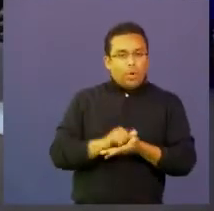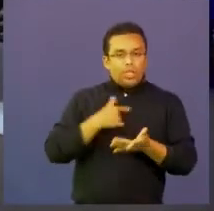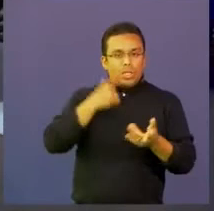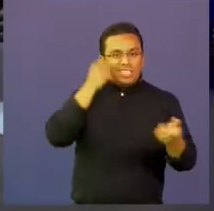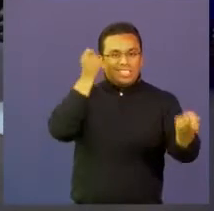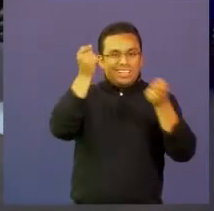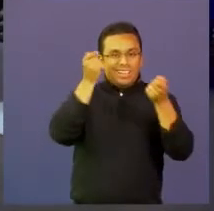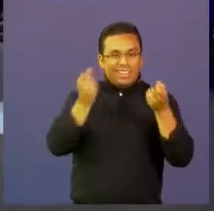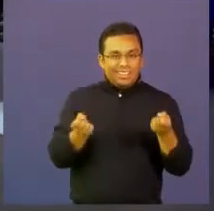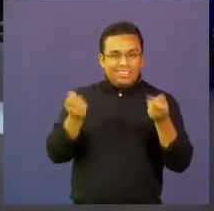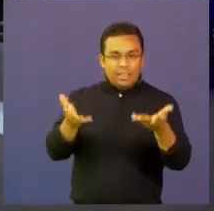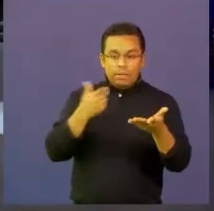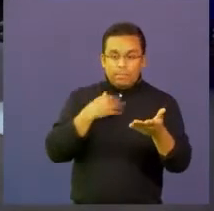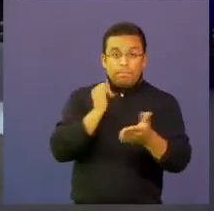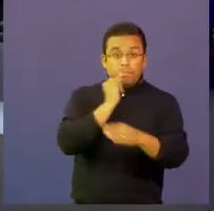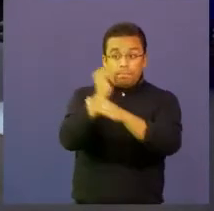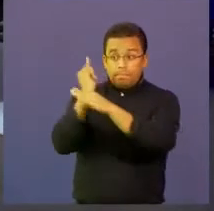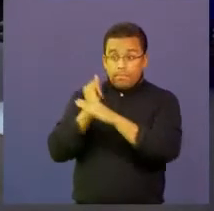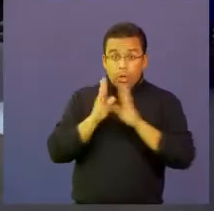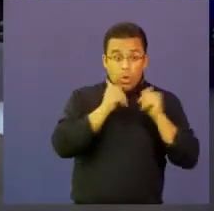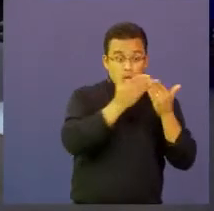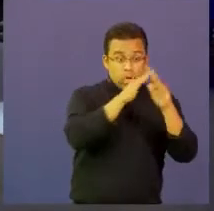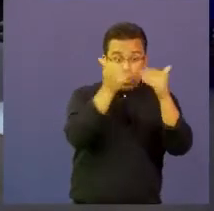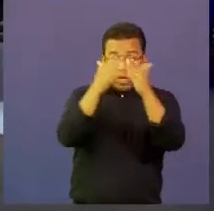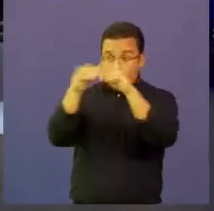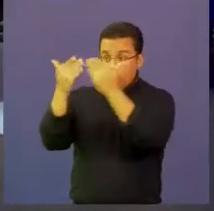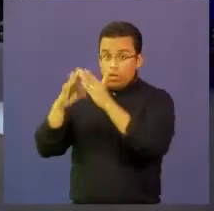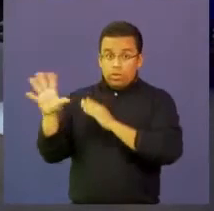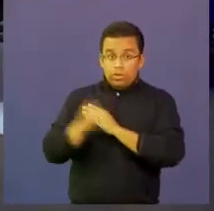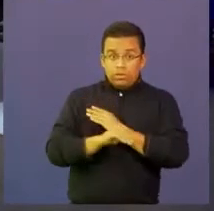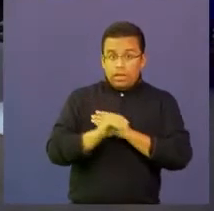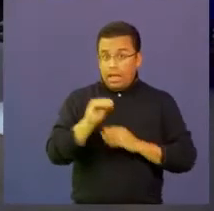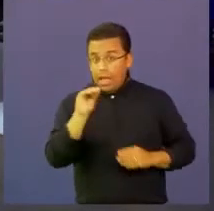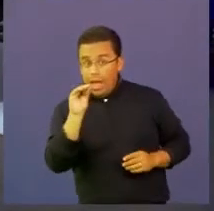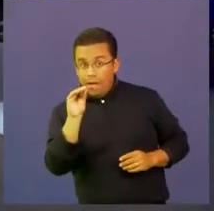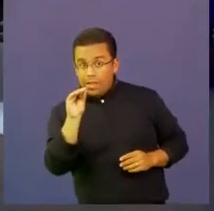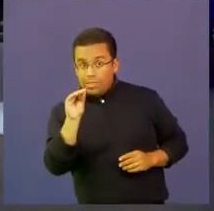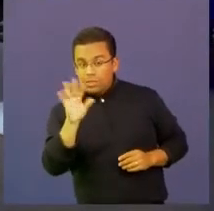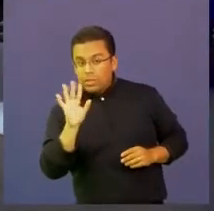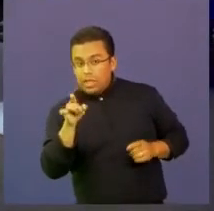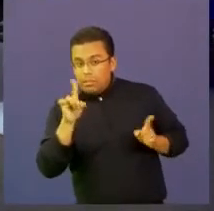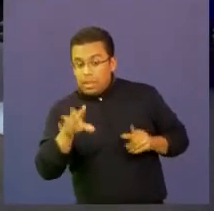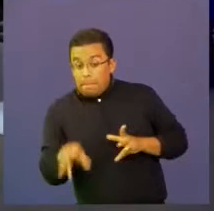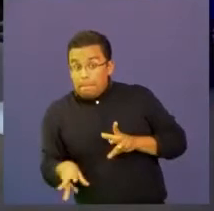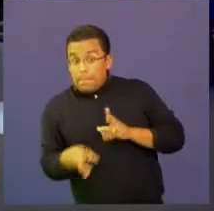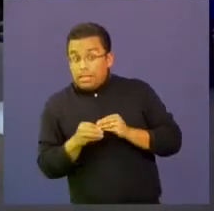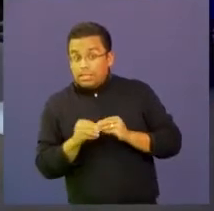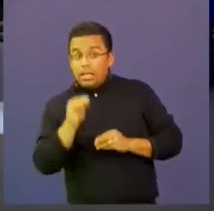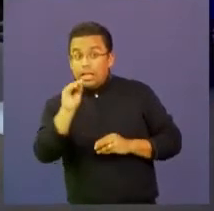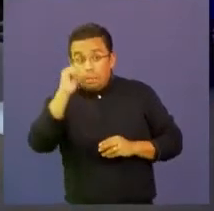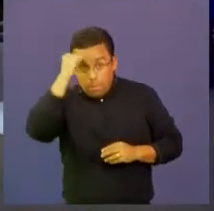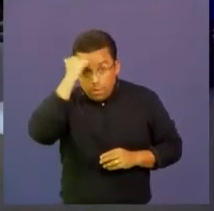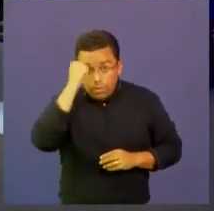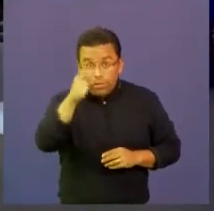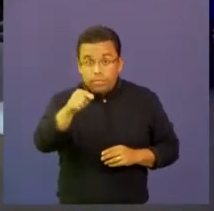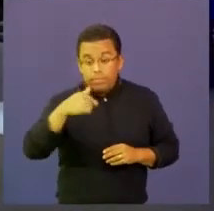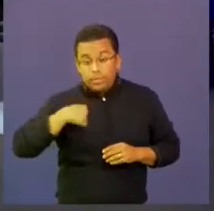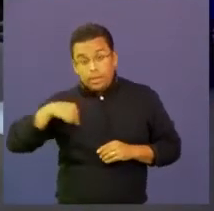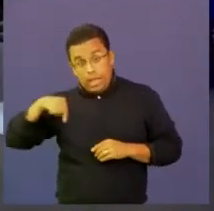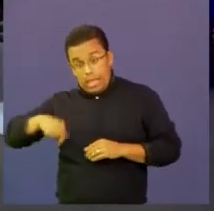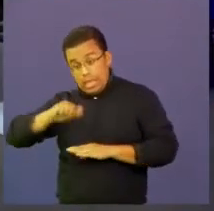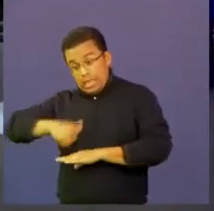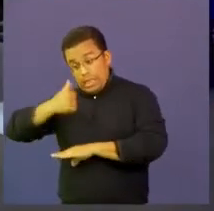estamos tratando de llegar a las instituciones educativas ahí como cuña también les decimos que para los profes nosotros desde la